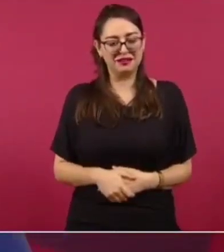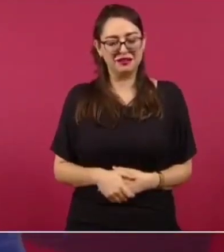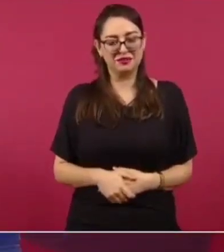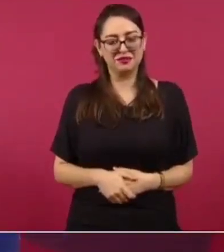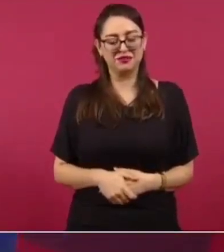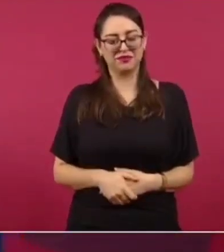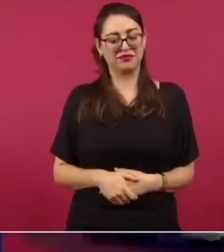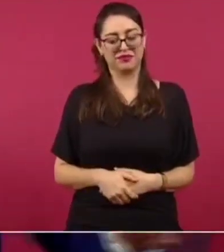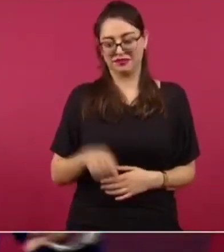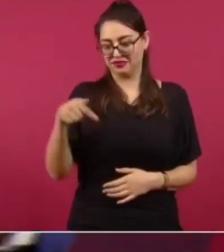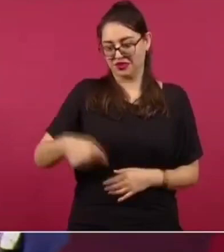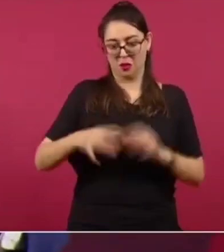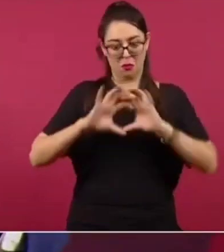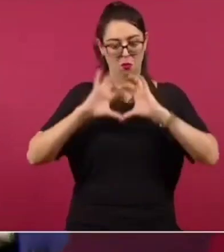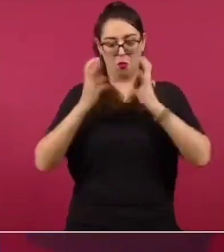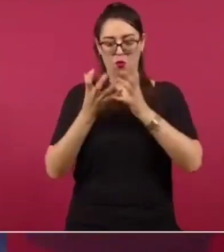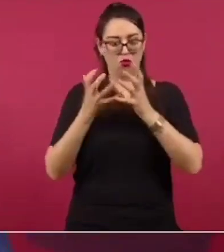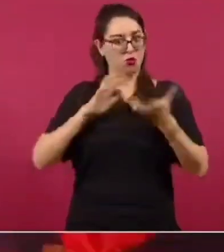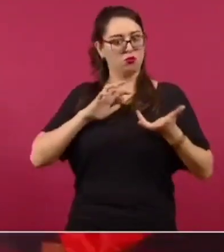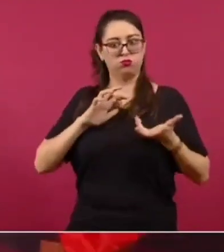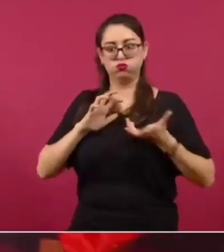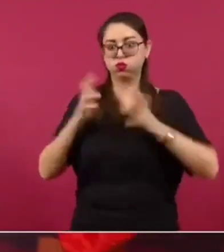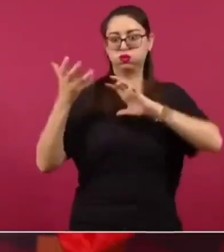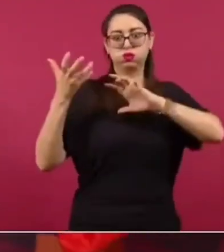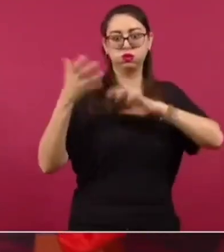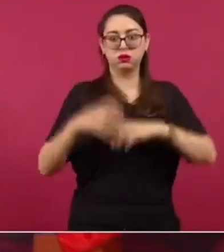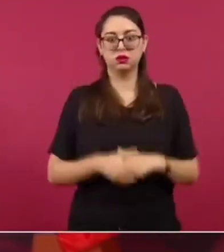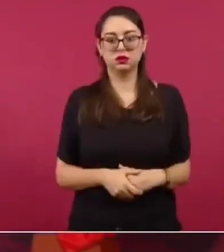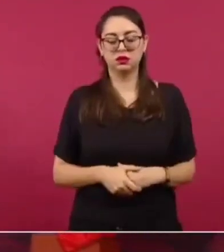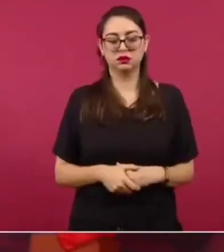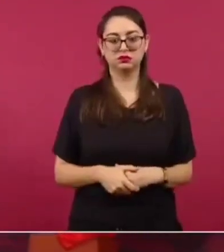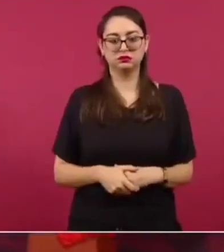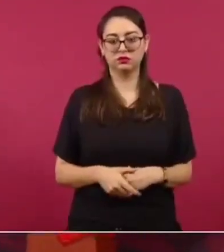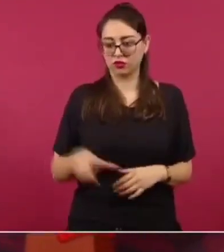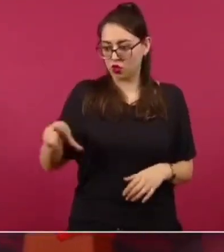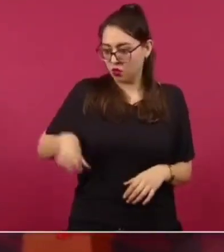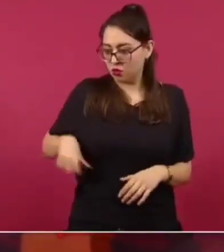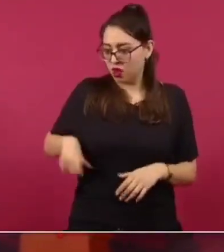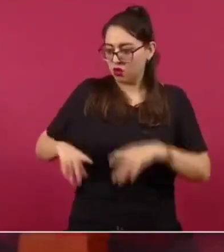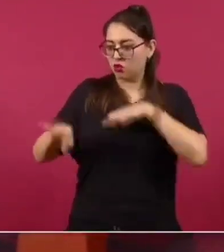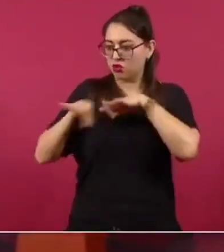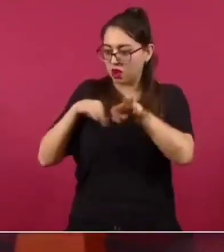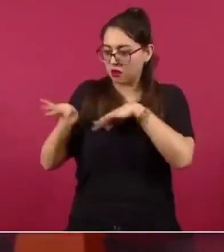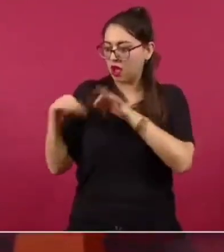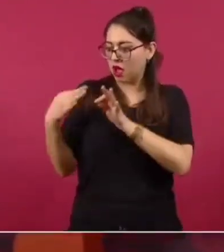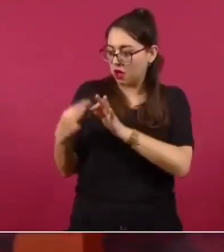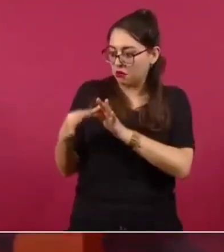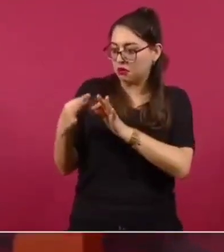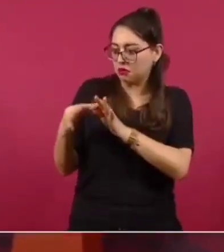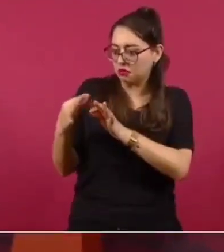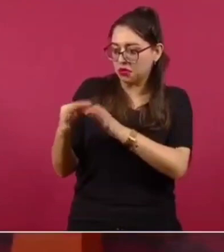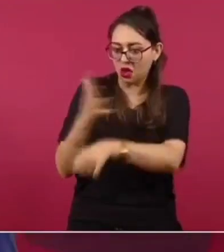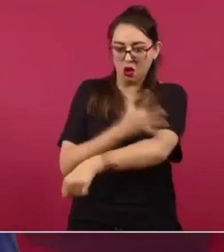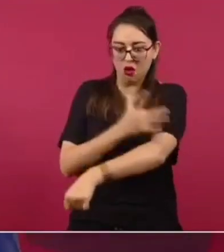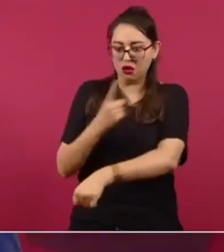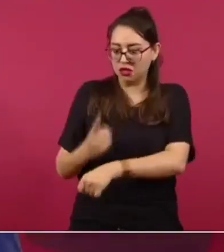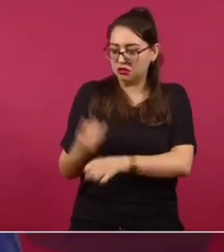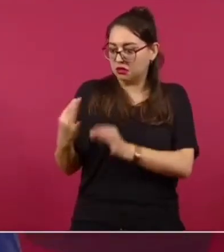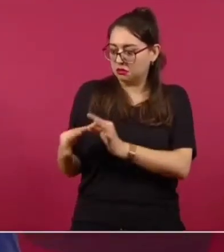los corruptos y cuestionando a la gente honesta